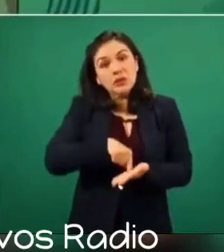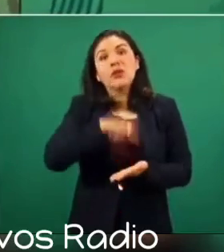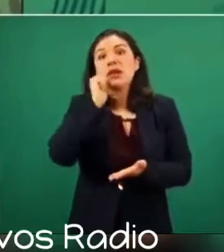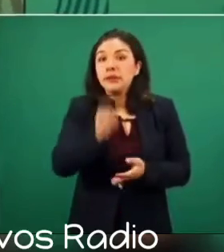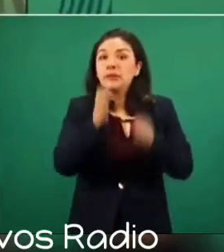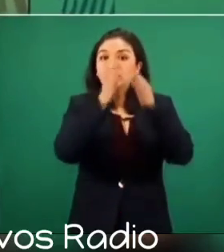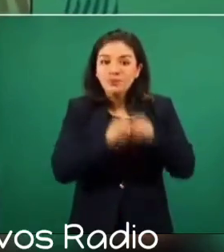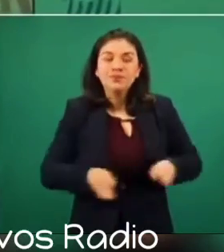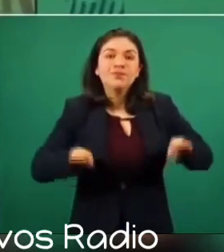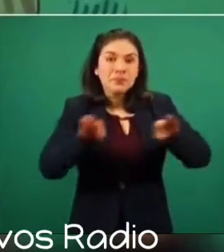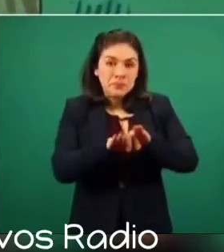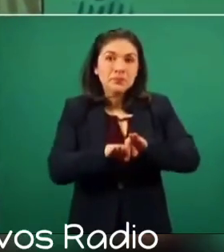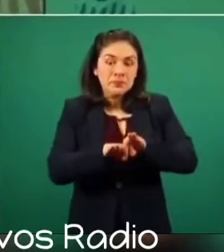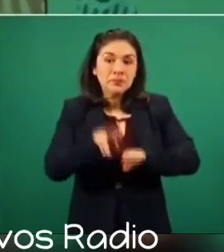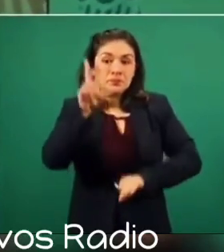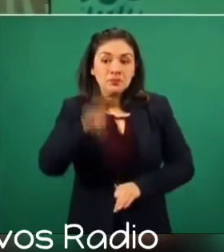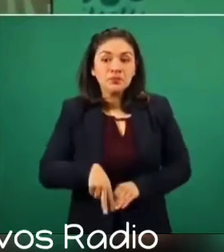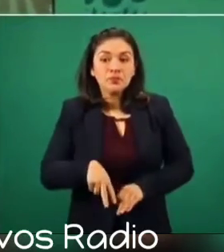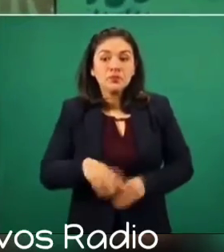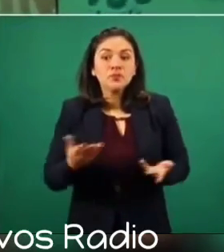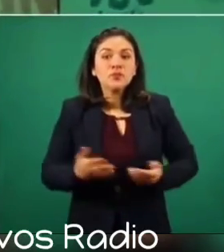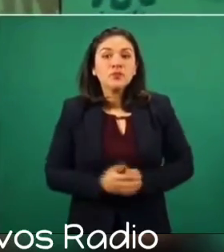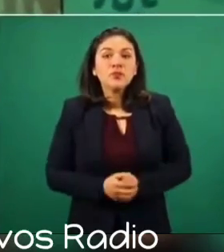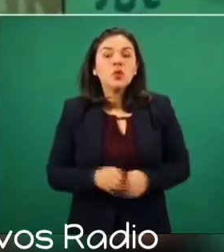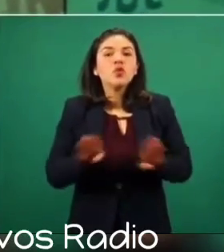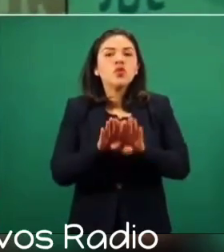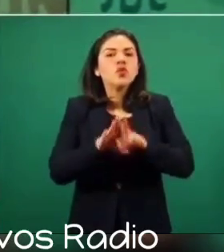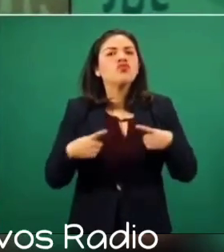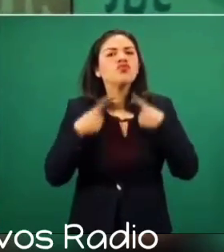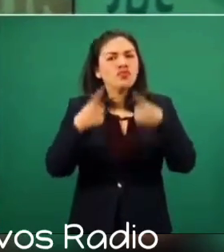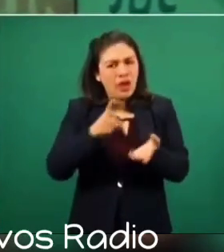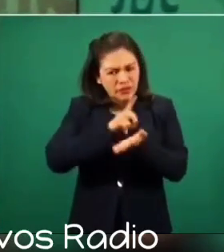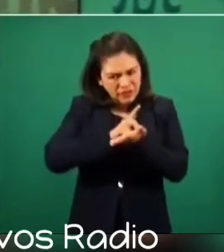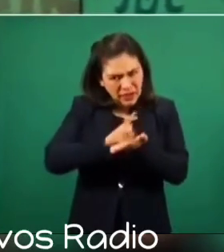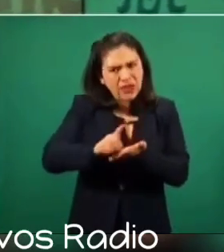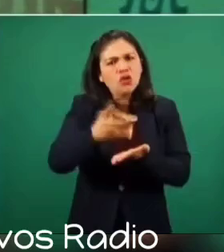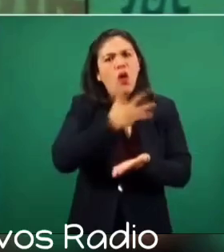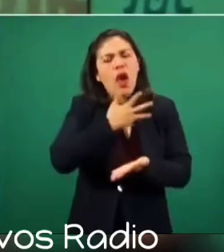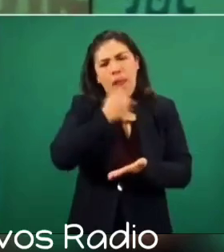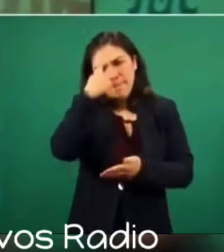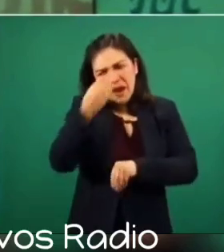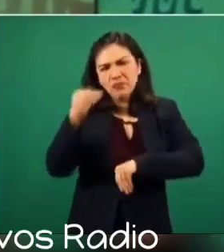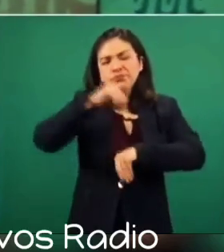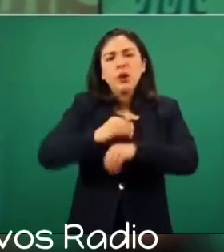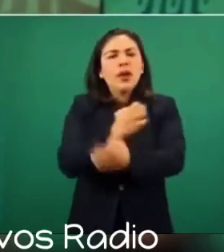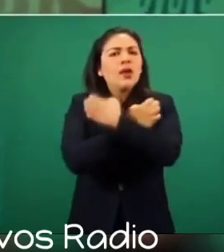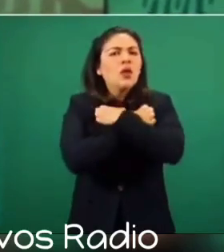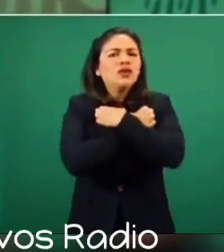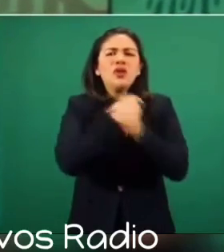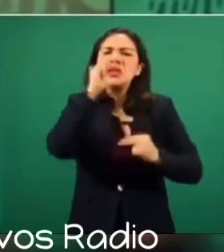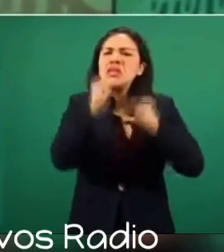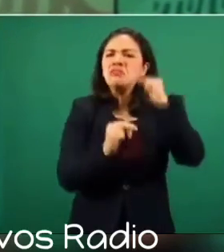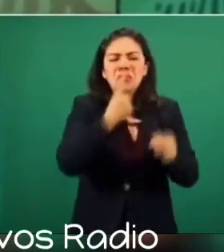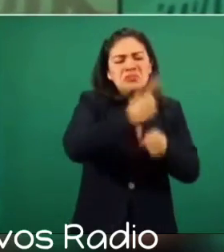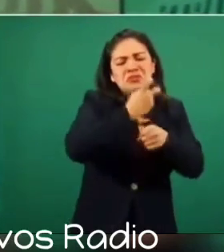importante garantizar el derecho a la educación en todos los niveles,